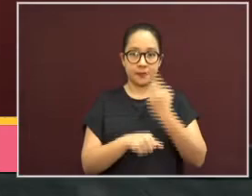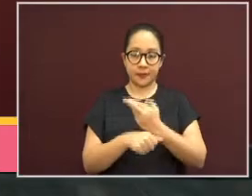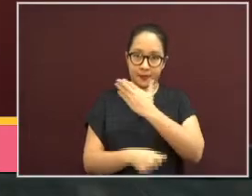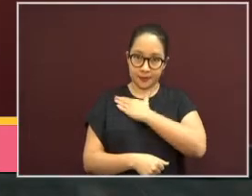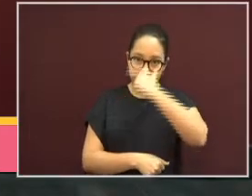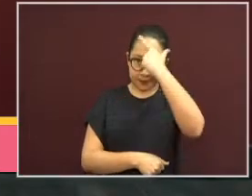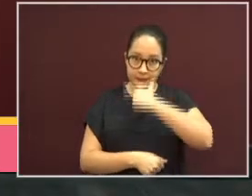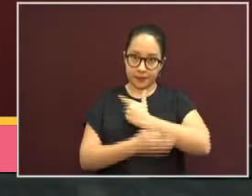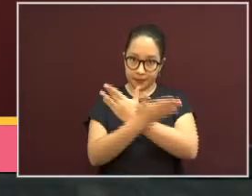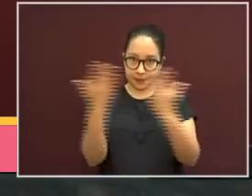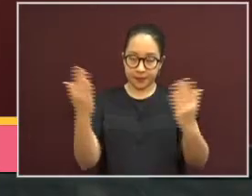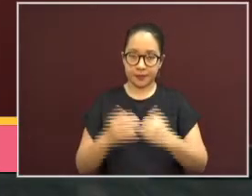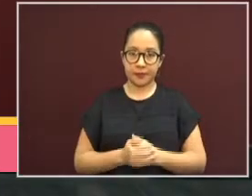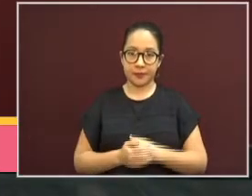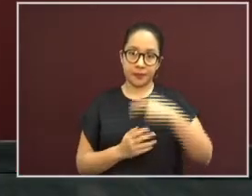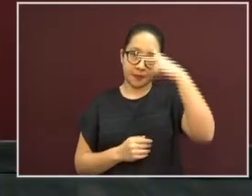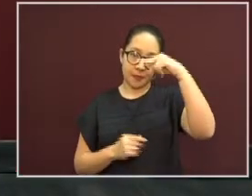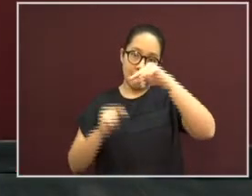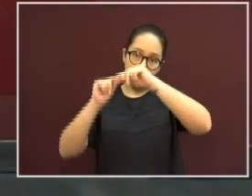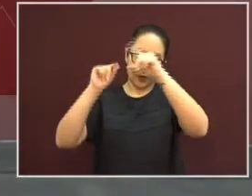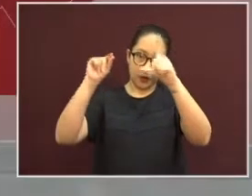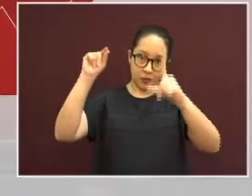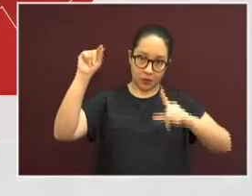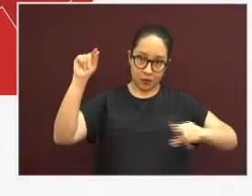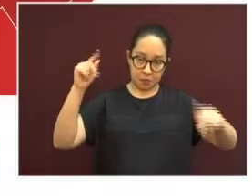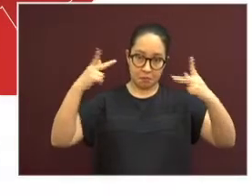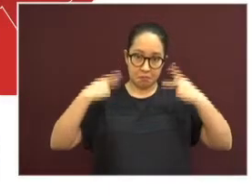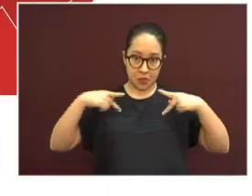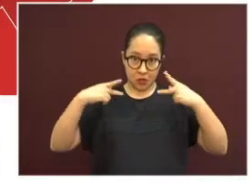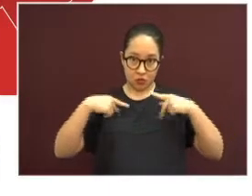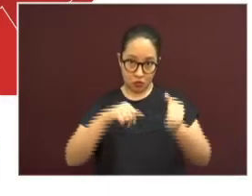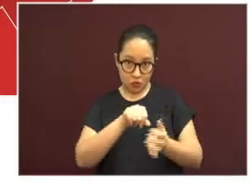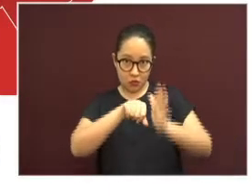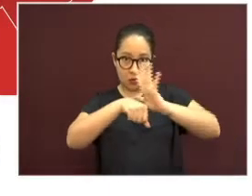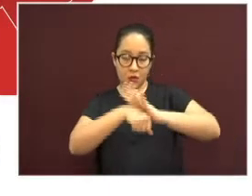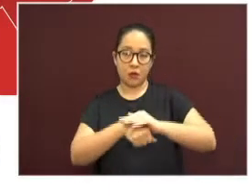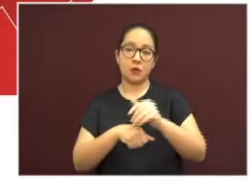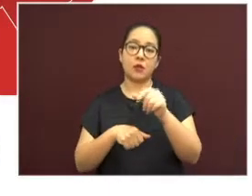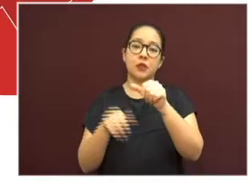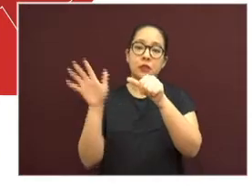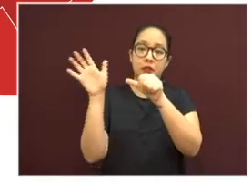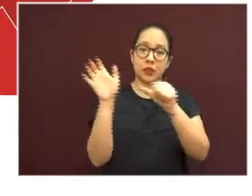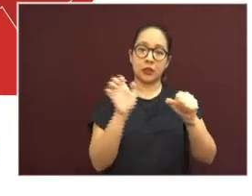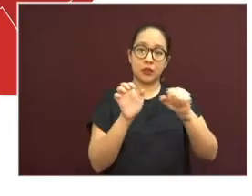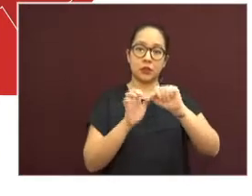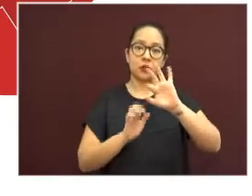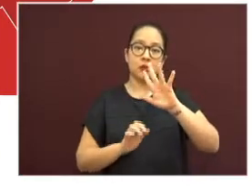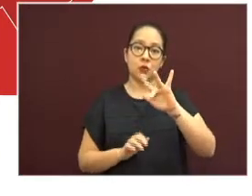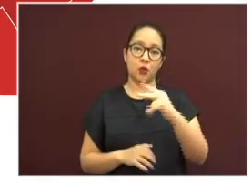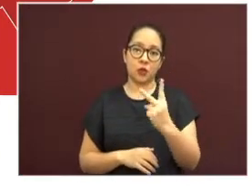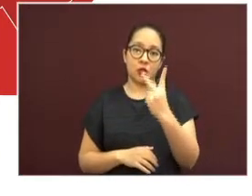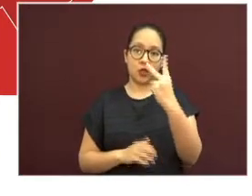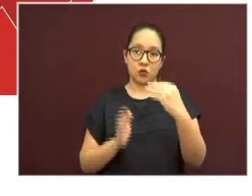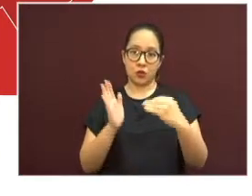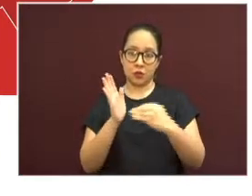Los casos positivos a COVID-19 a nivel nacional son 652